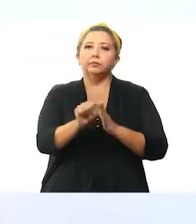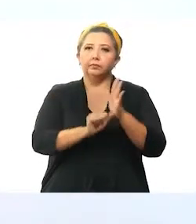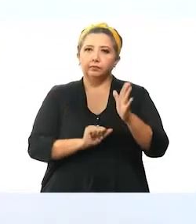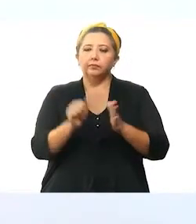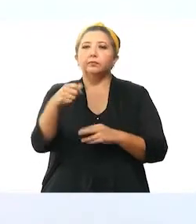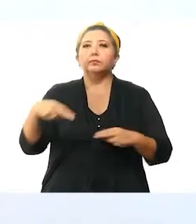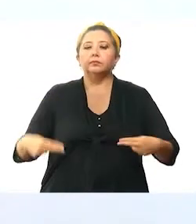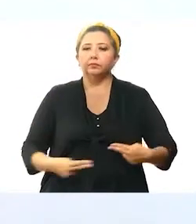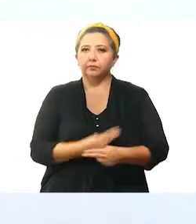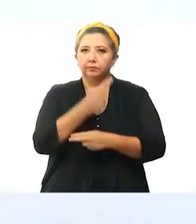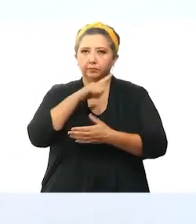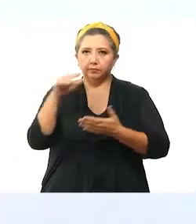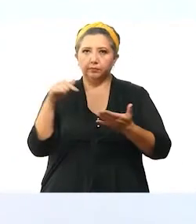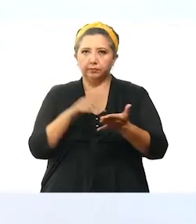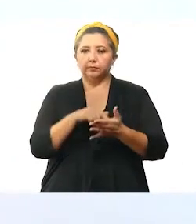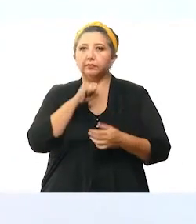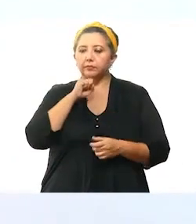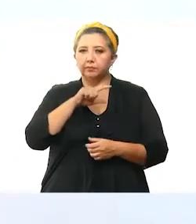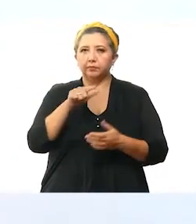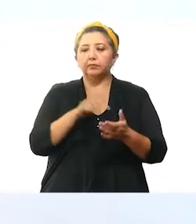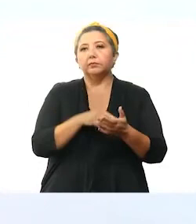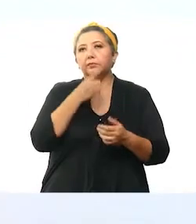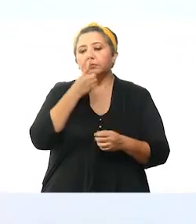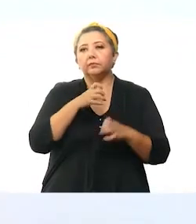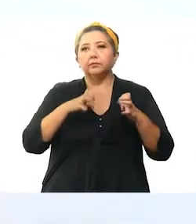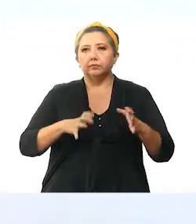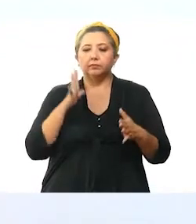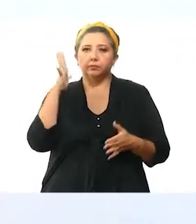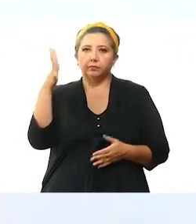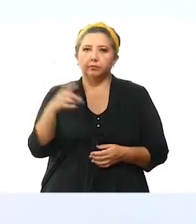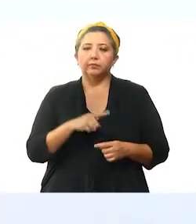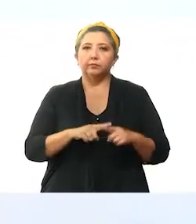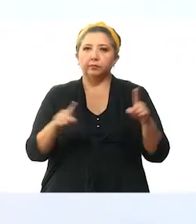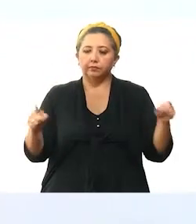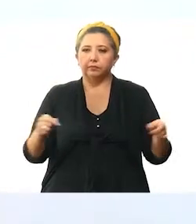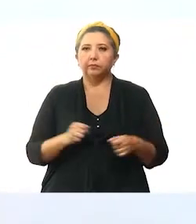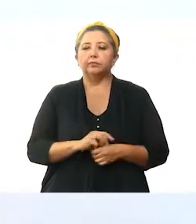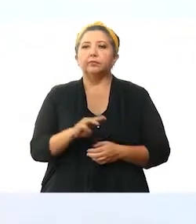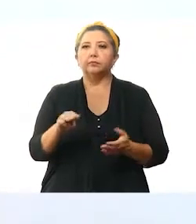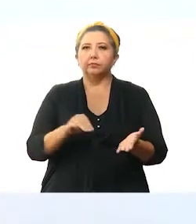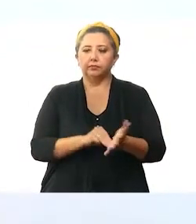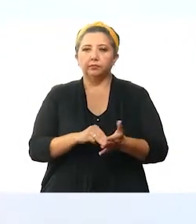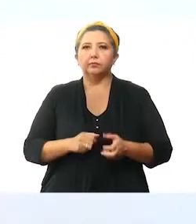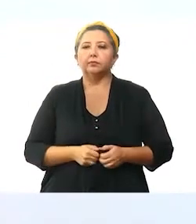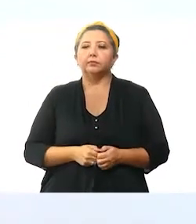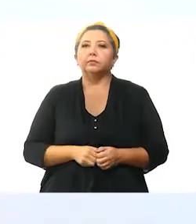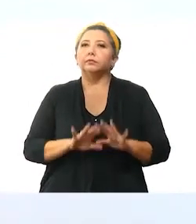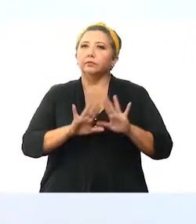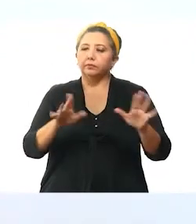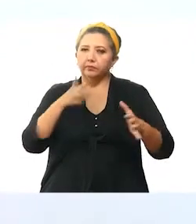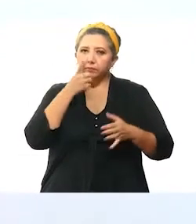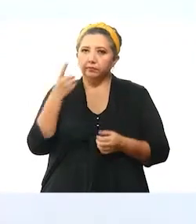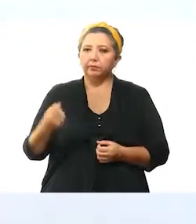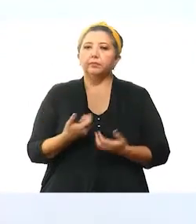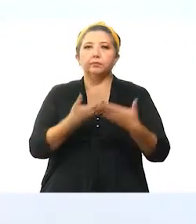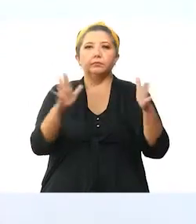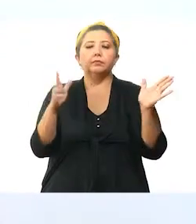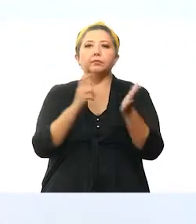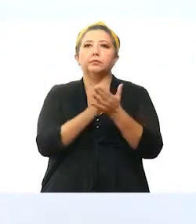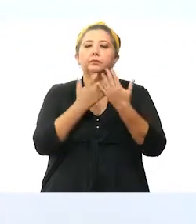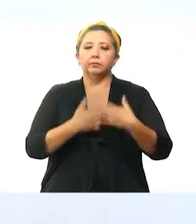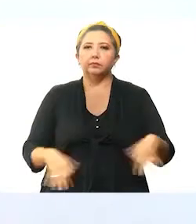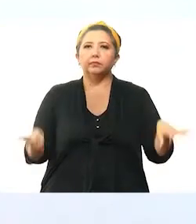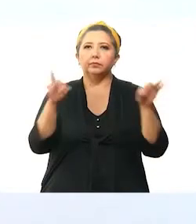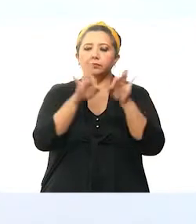de nacimiento y en macrocentros y módulos de vacunación distribuidos estratégicamente en la ciudad. Como se ha señalado en la repertura